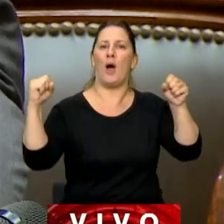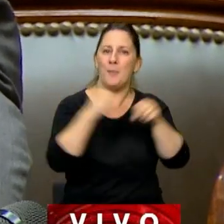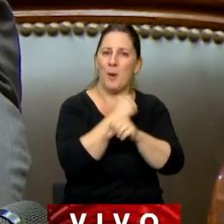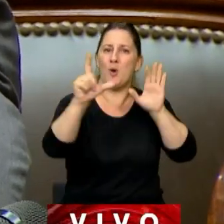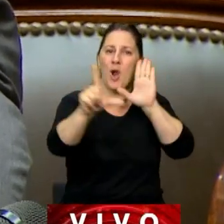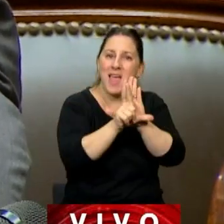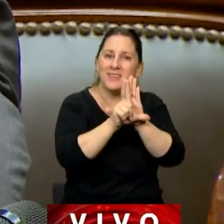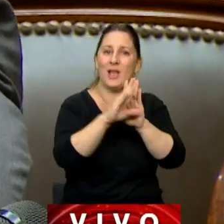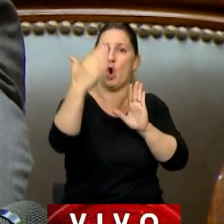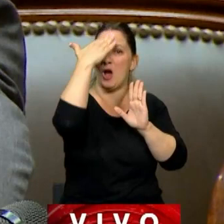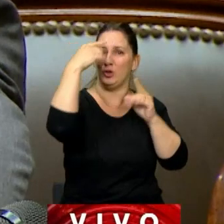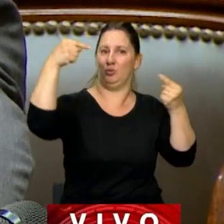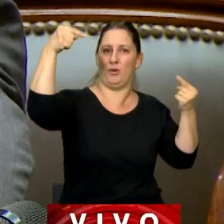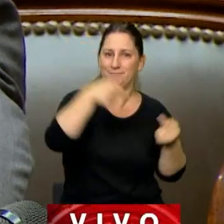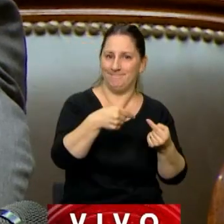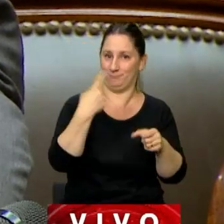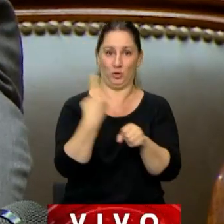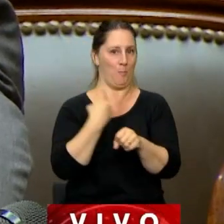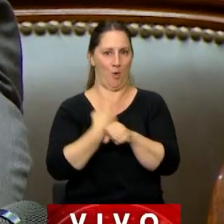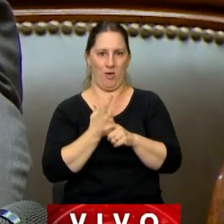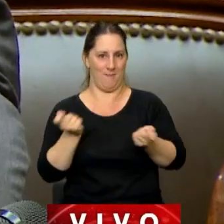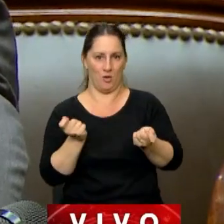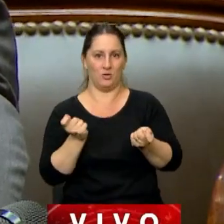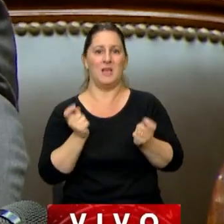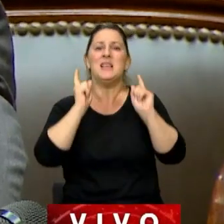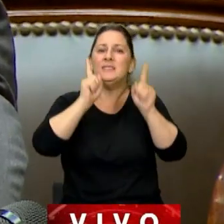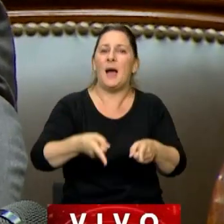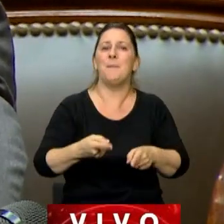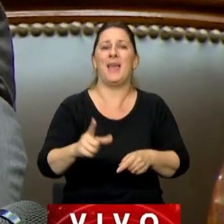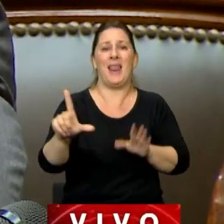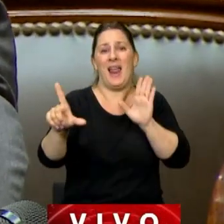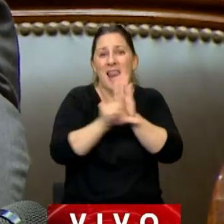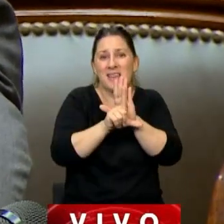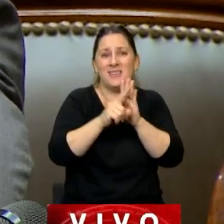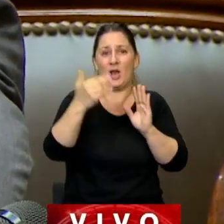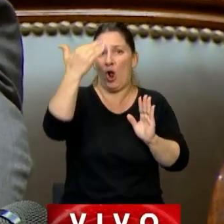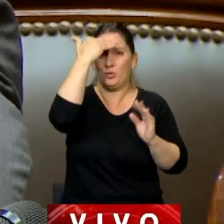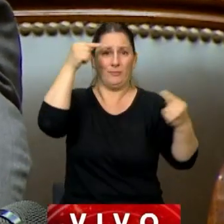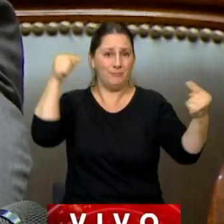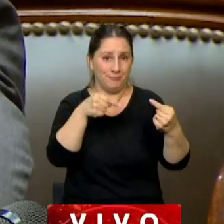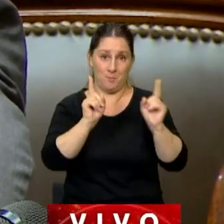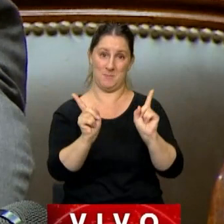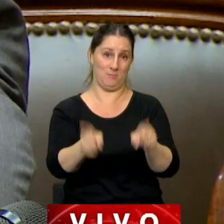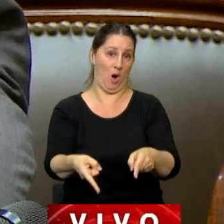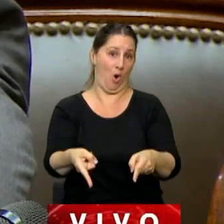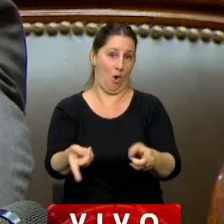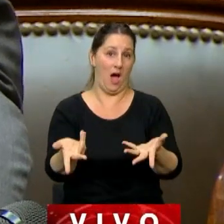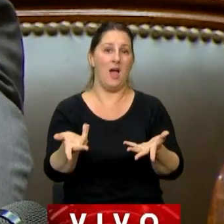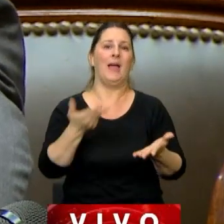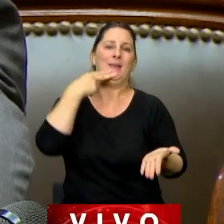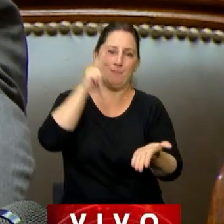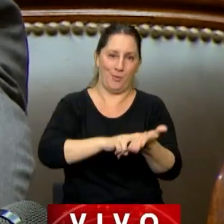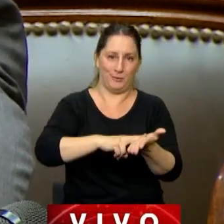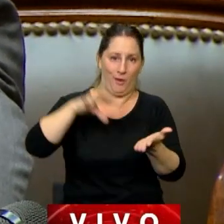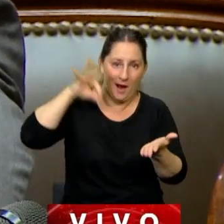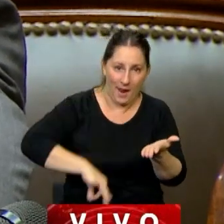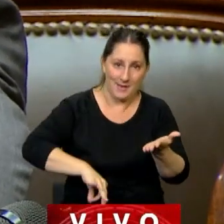que colisionen con otras, y menos aún que sean abiertamente inconstitucionales, como es esta, como es el impuesto